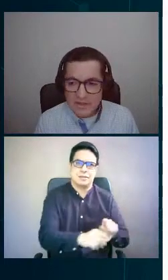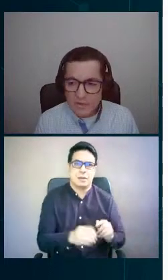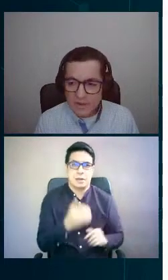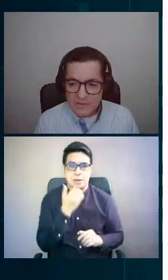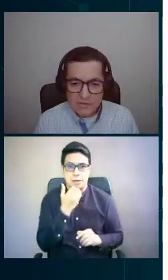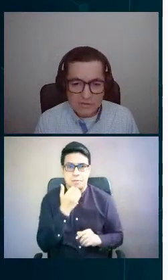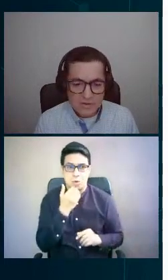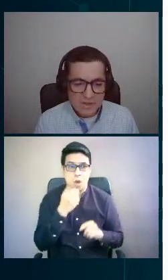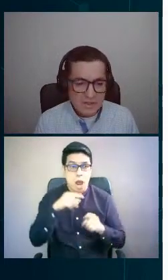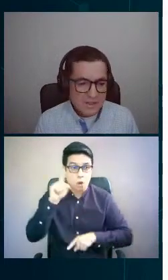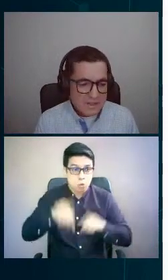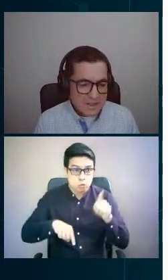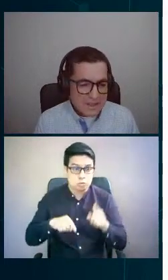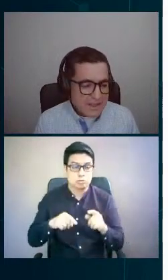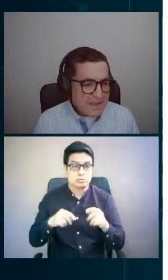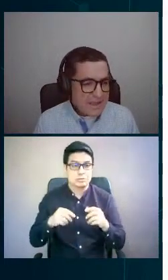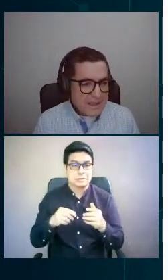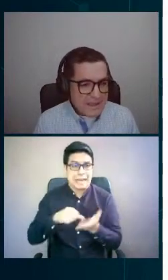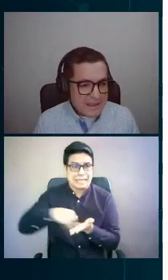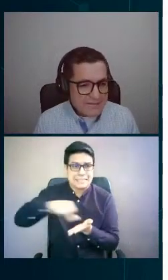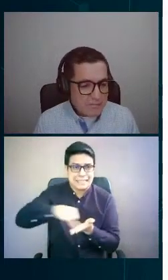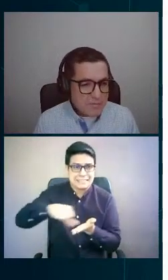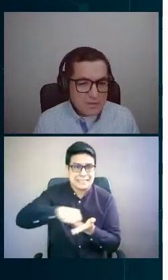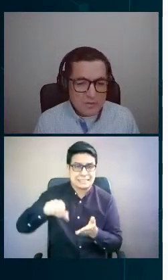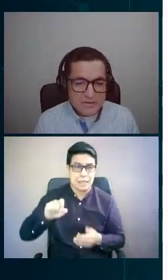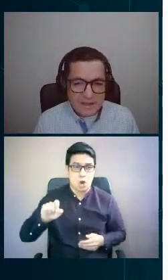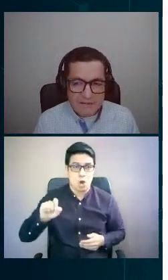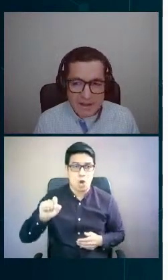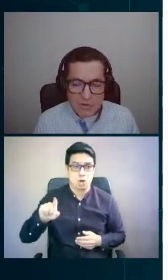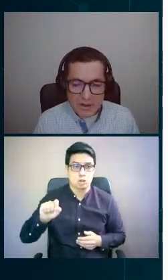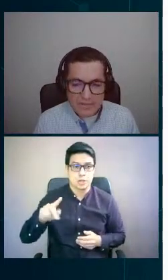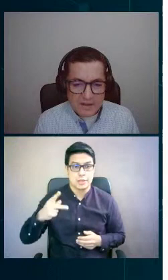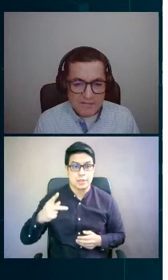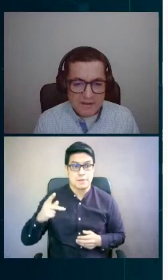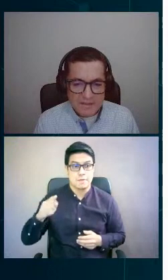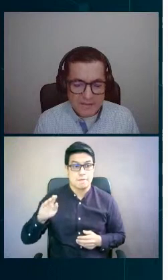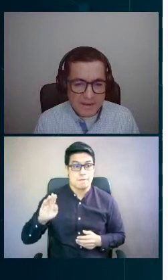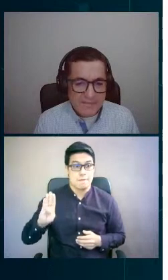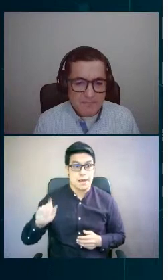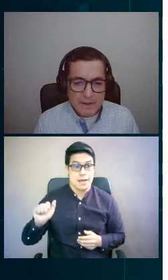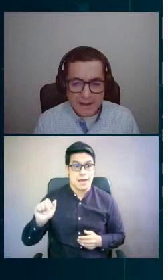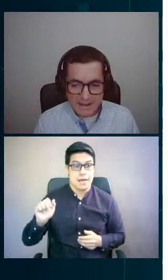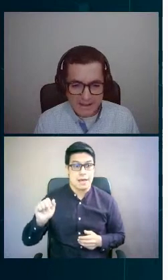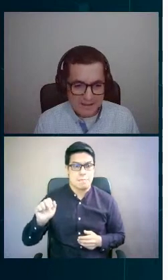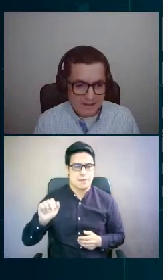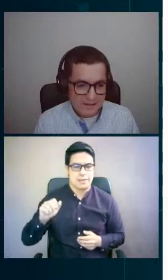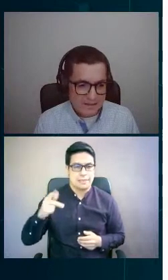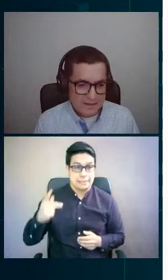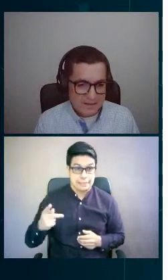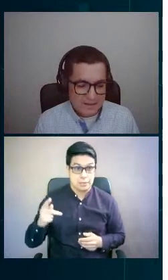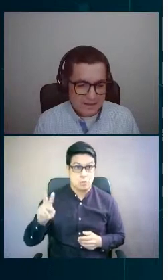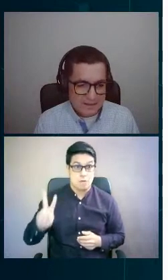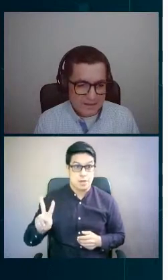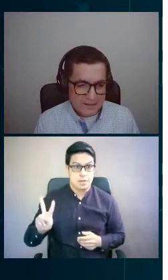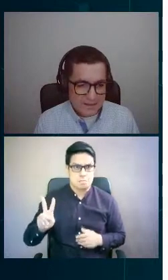de 11 kilovatios, que en ese momento estaban en una tarifa de demanda plana.